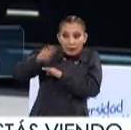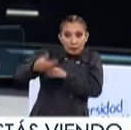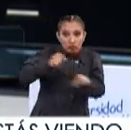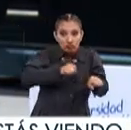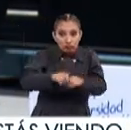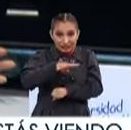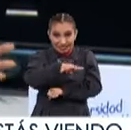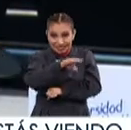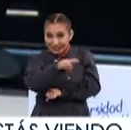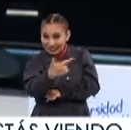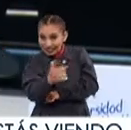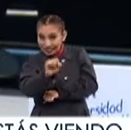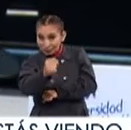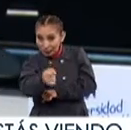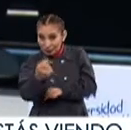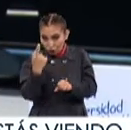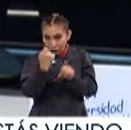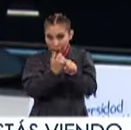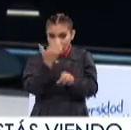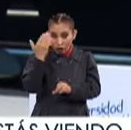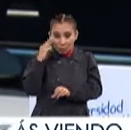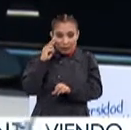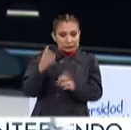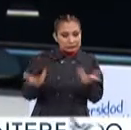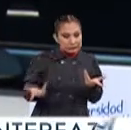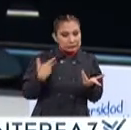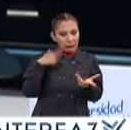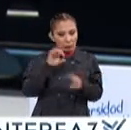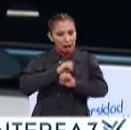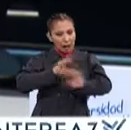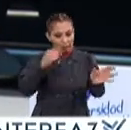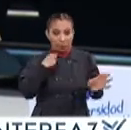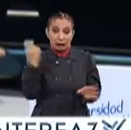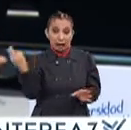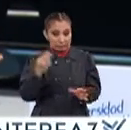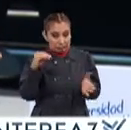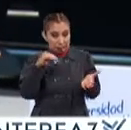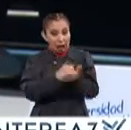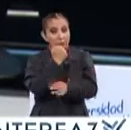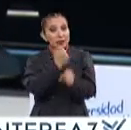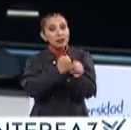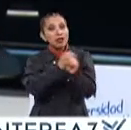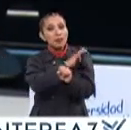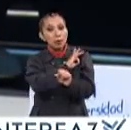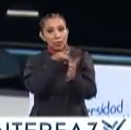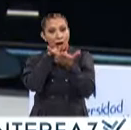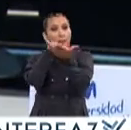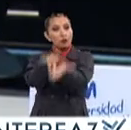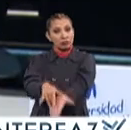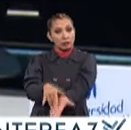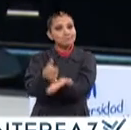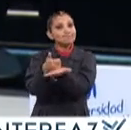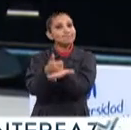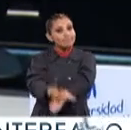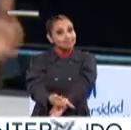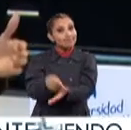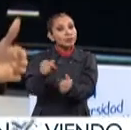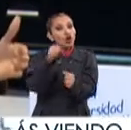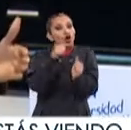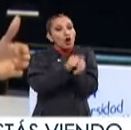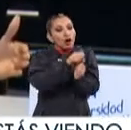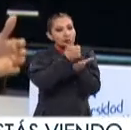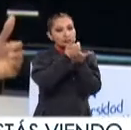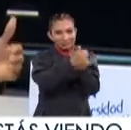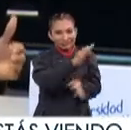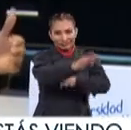que vivimos el 19 y el 7 de septiembre del año pasado Les quedó muy claro como en la práctica ellos pueden colaborar y ayudar Desde